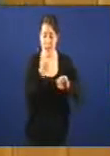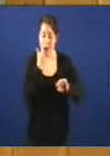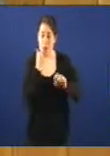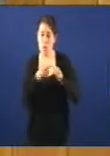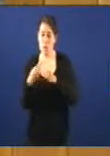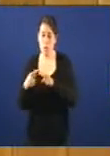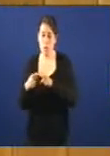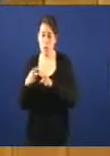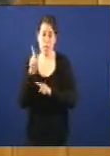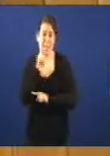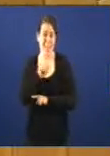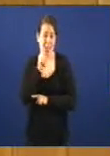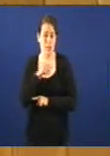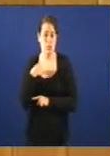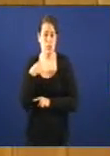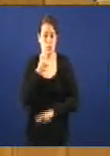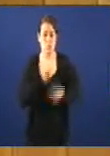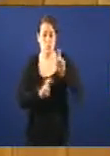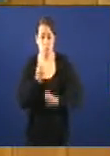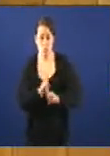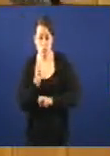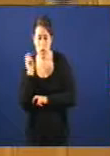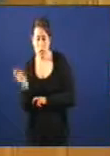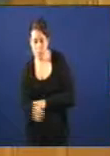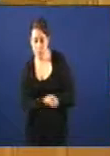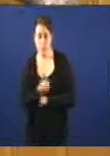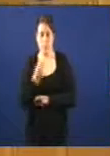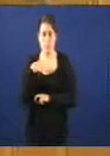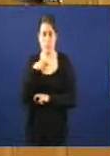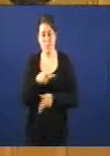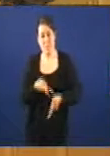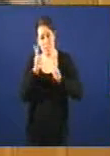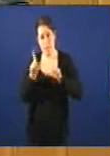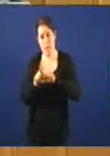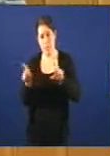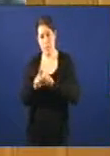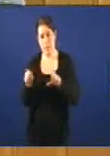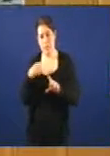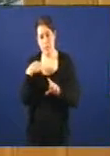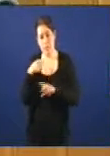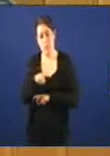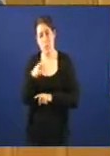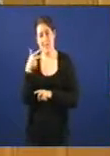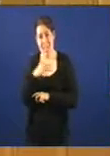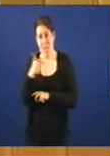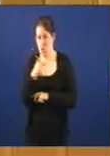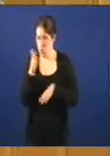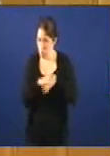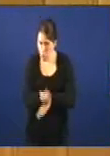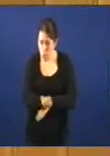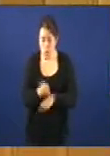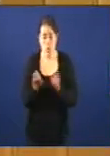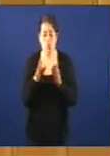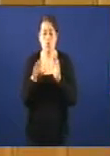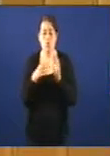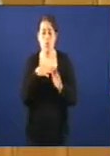fantasmas donde non as hai criminaliza organizacións democráticas mentre as permite que empresas vulneren direitos fundamentais non pode continuar neste